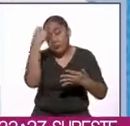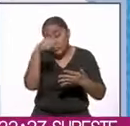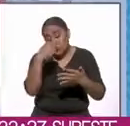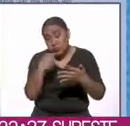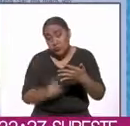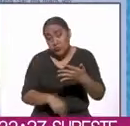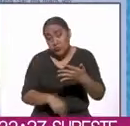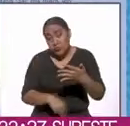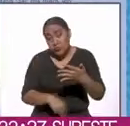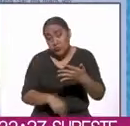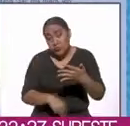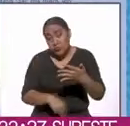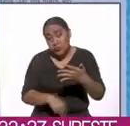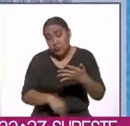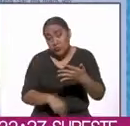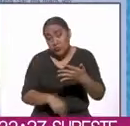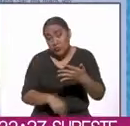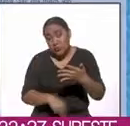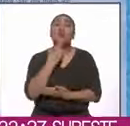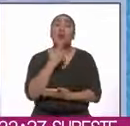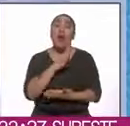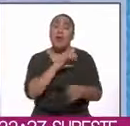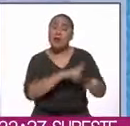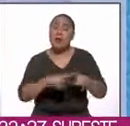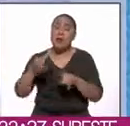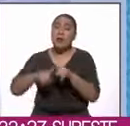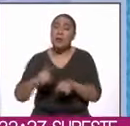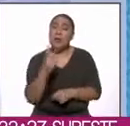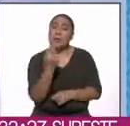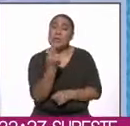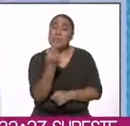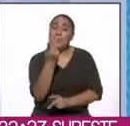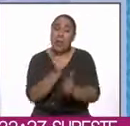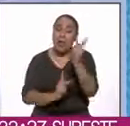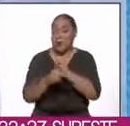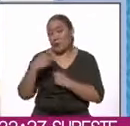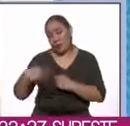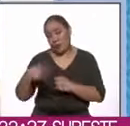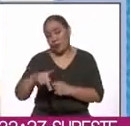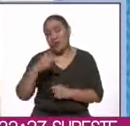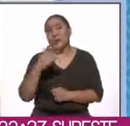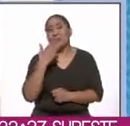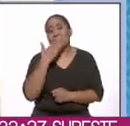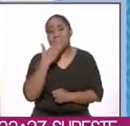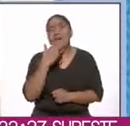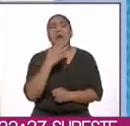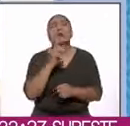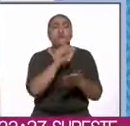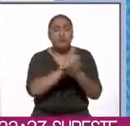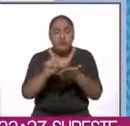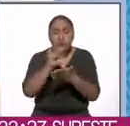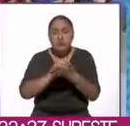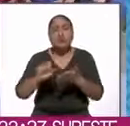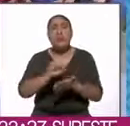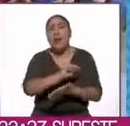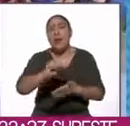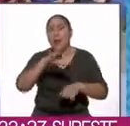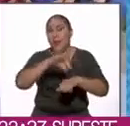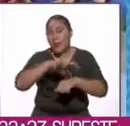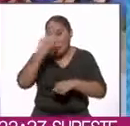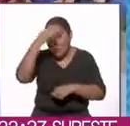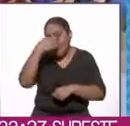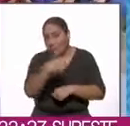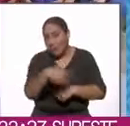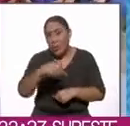terapéuticas y los usos de 25 plantas de la región. Fueron descritos con base en la experiencia de los médicos yaqui.